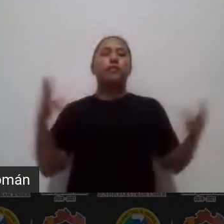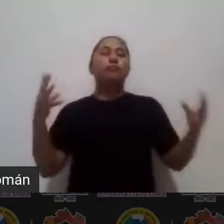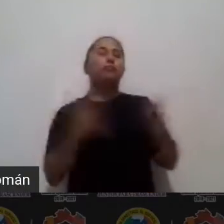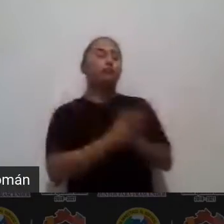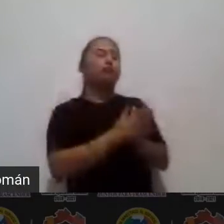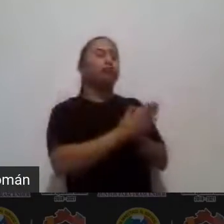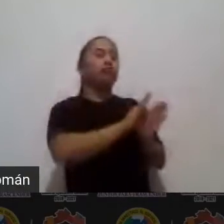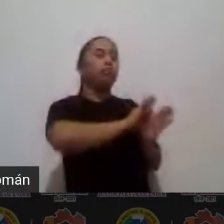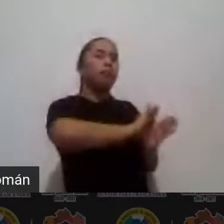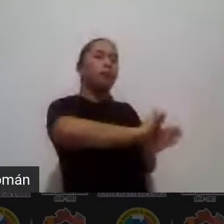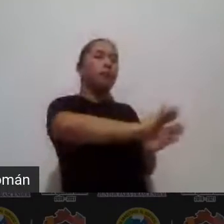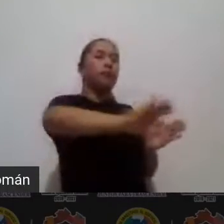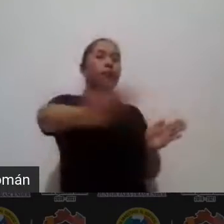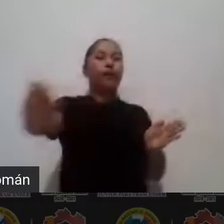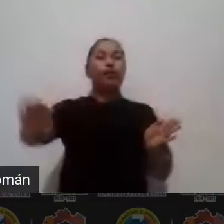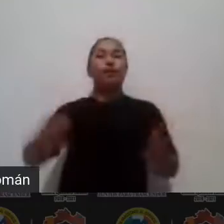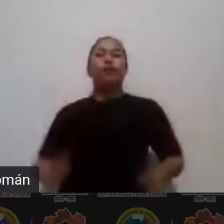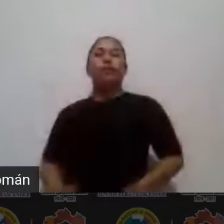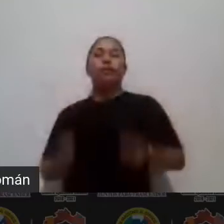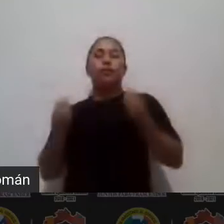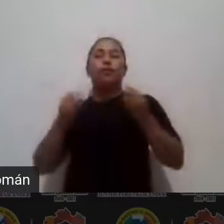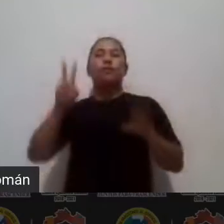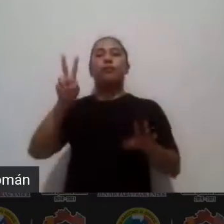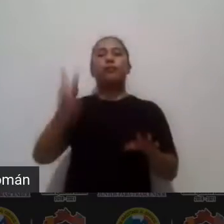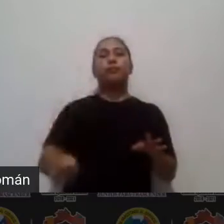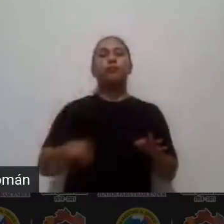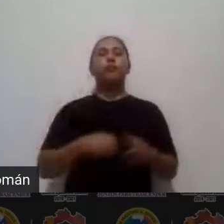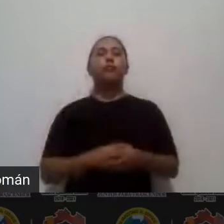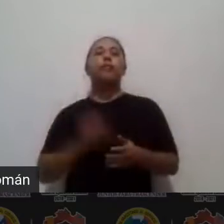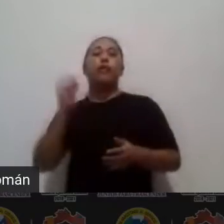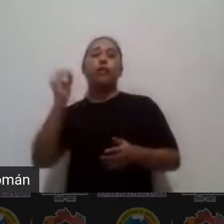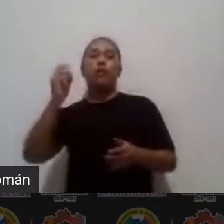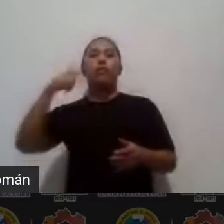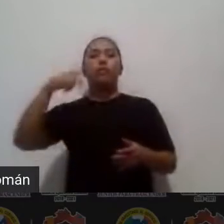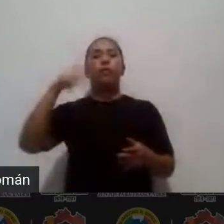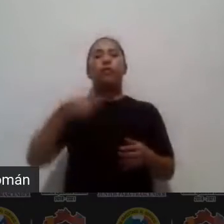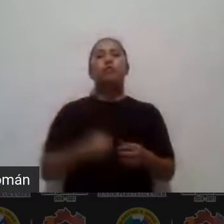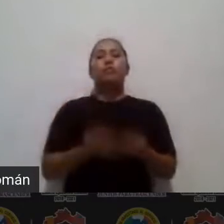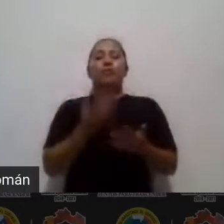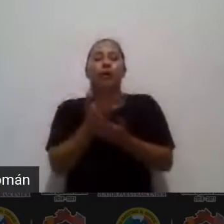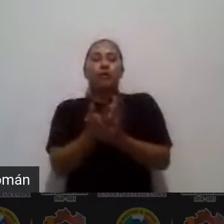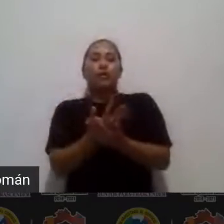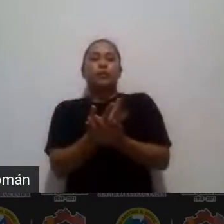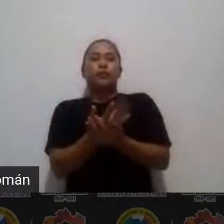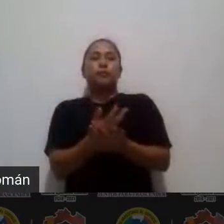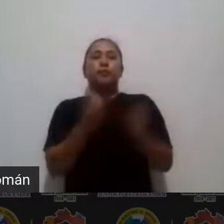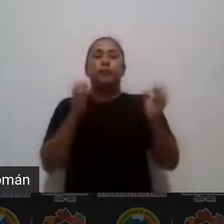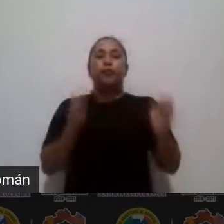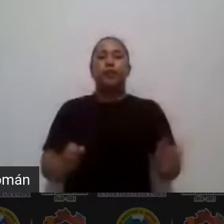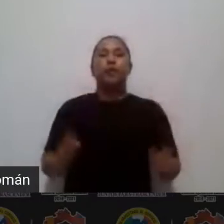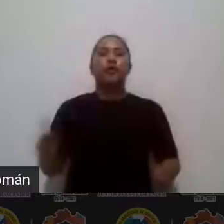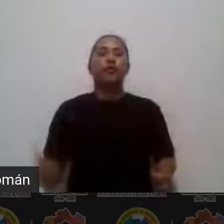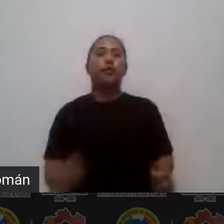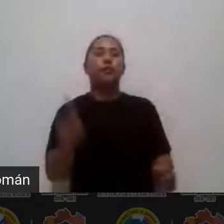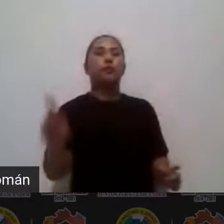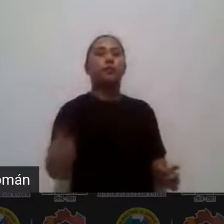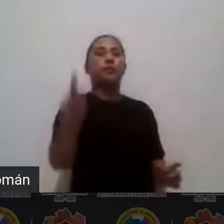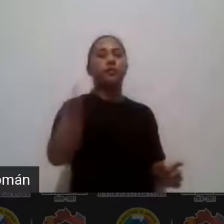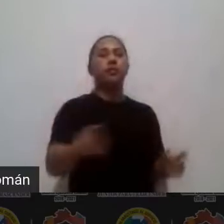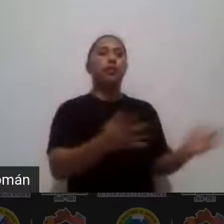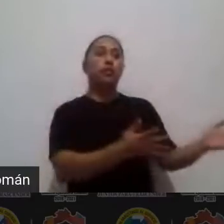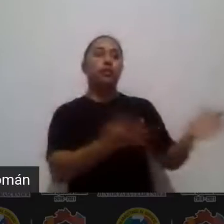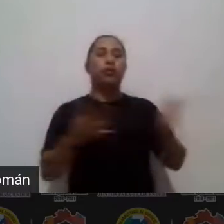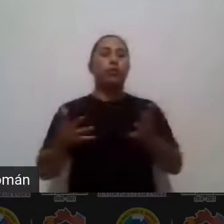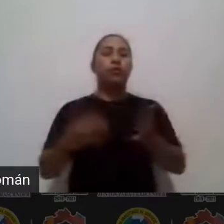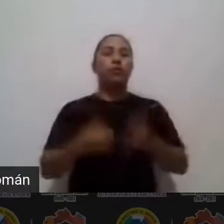eso así se llama ok yo espero que estén haciendo sus preguntas y que no las hagan llegar al final ahorita vamos a